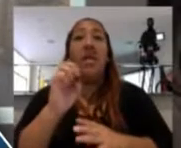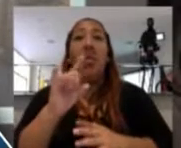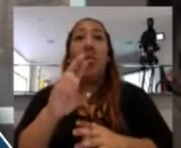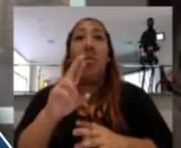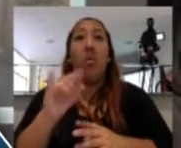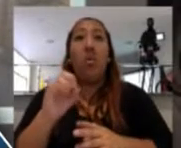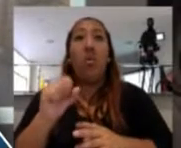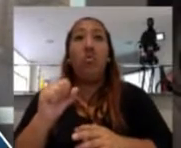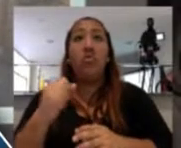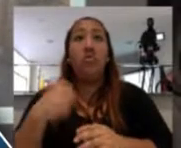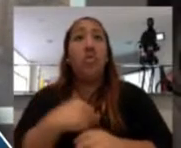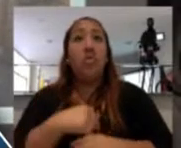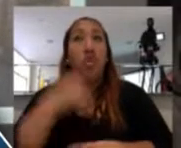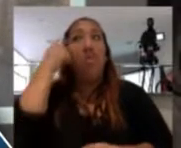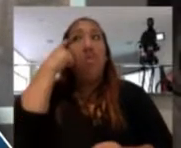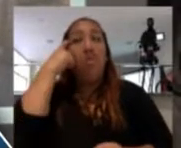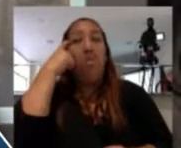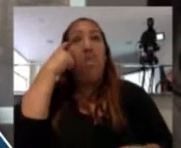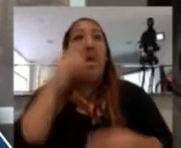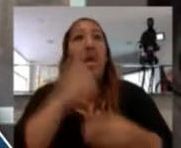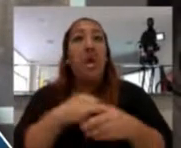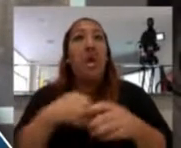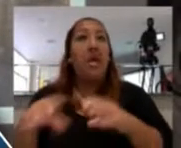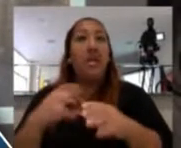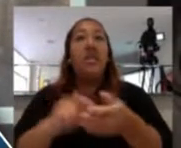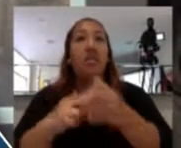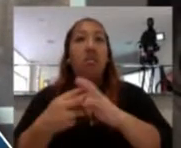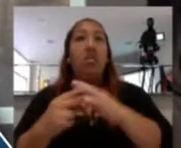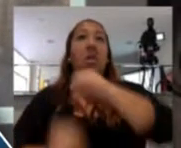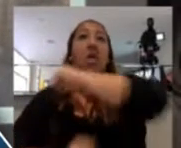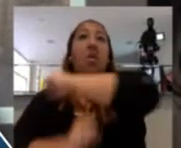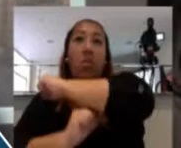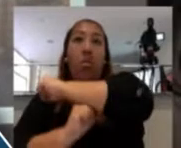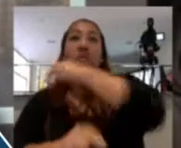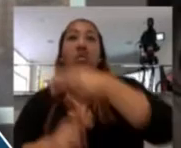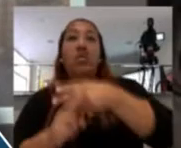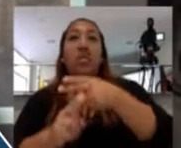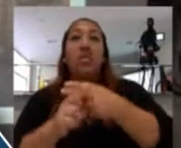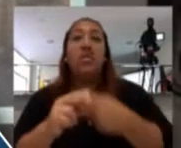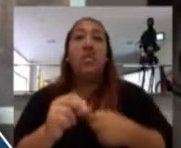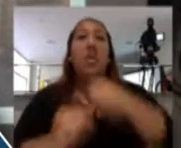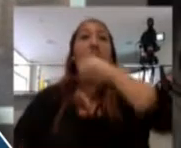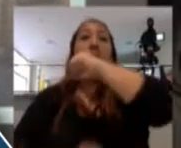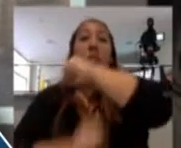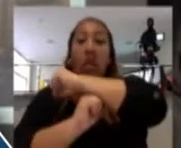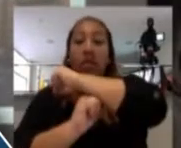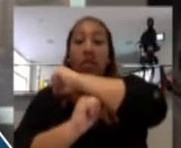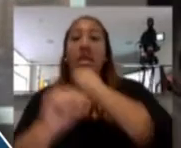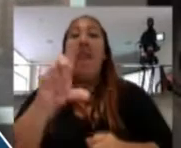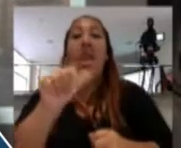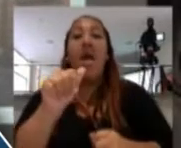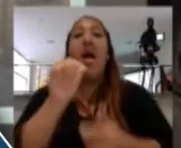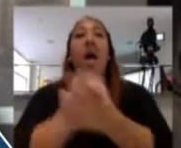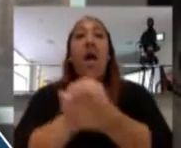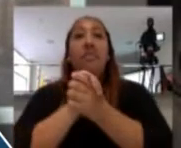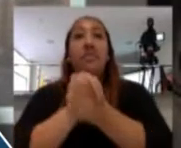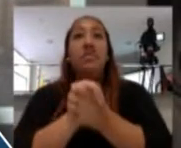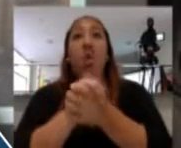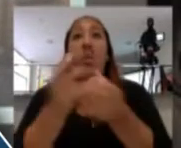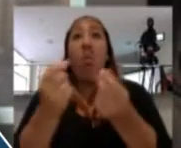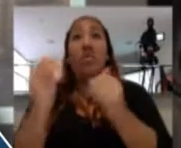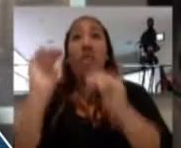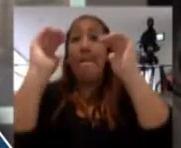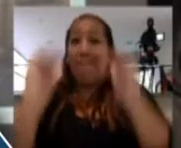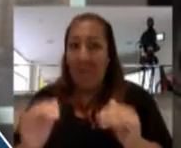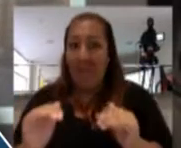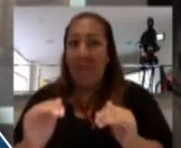Nosotros estamos pensando en hacer un puente que hemos denominado Puente de la Amistad, que nos va a costar bastante menos que